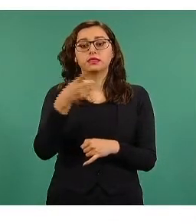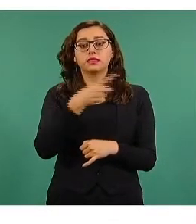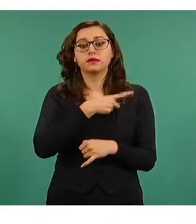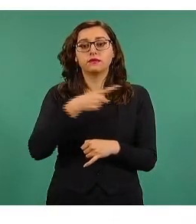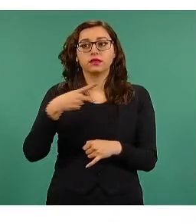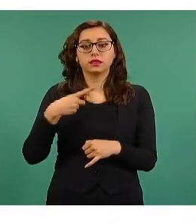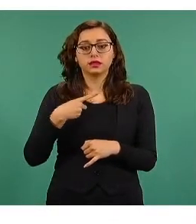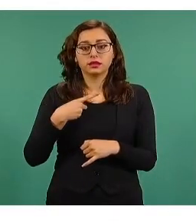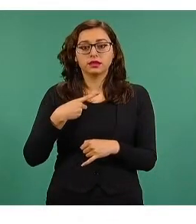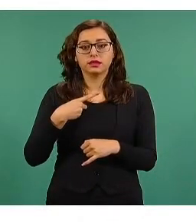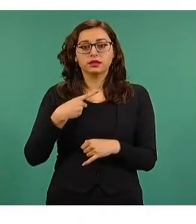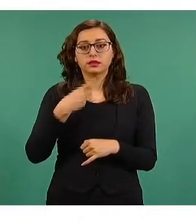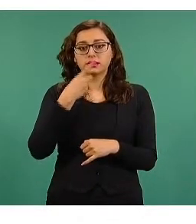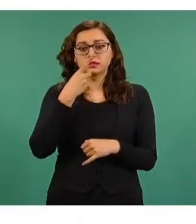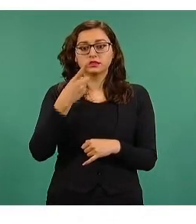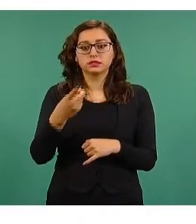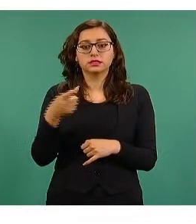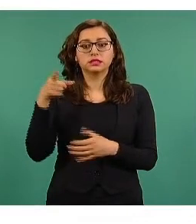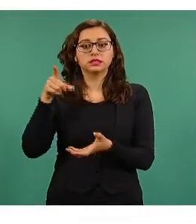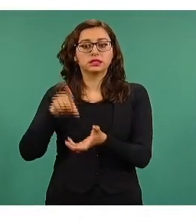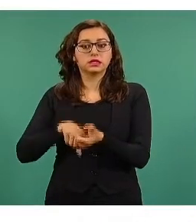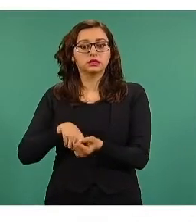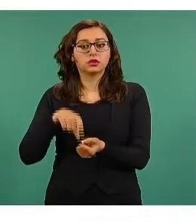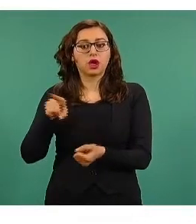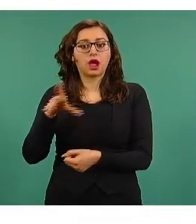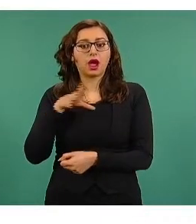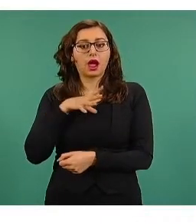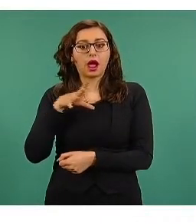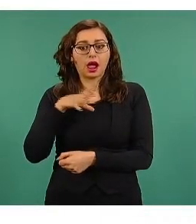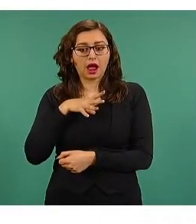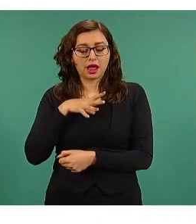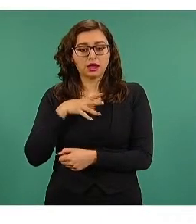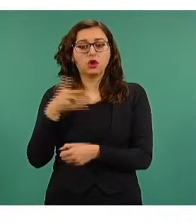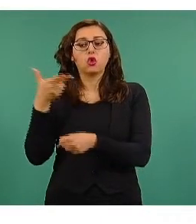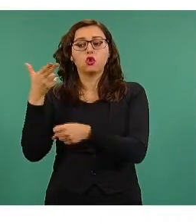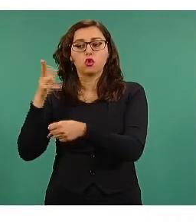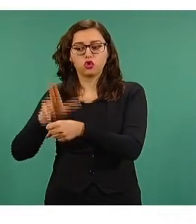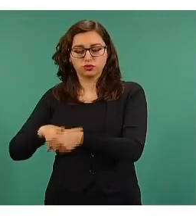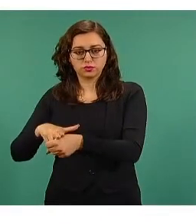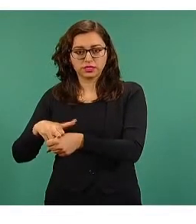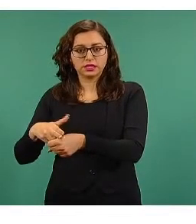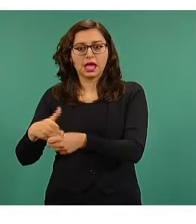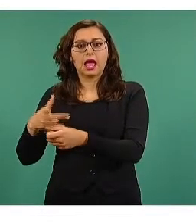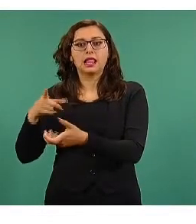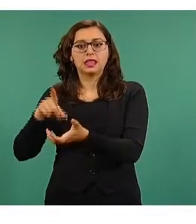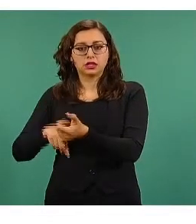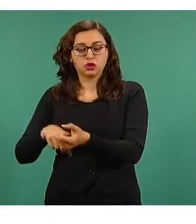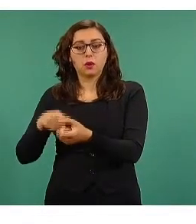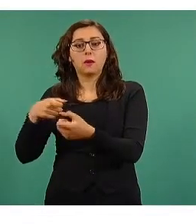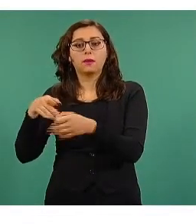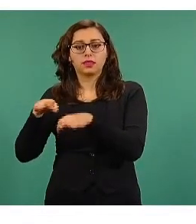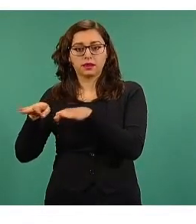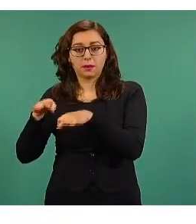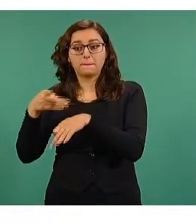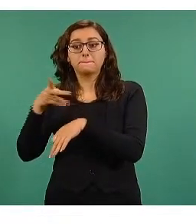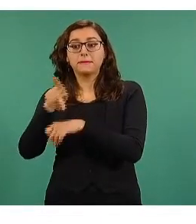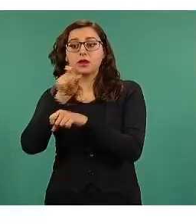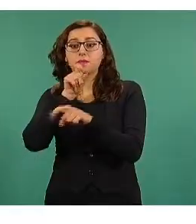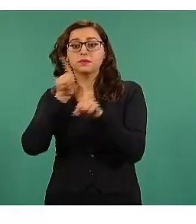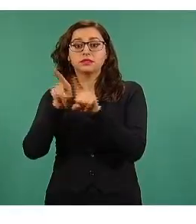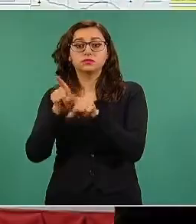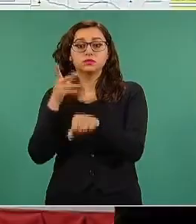ruta están incluidas 20 mil vacunas para los maestros en